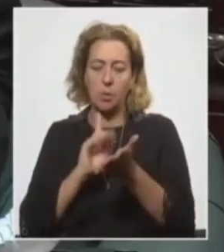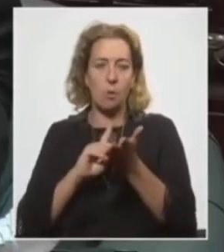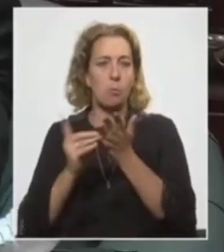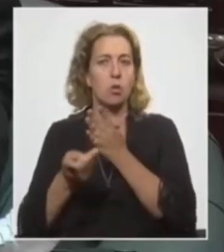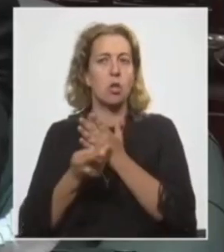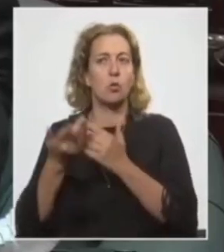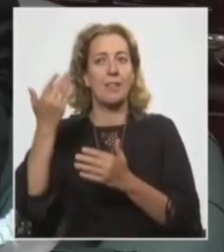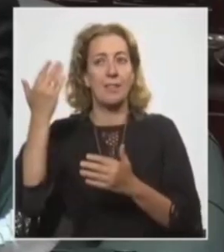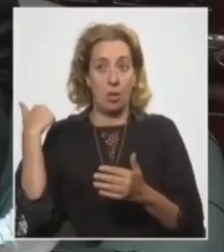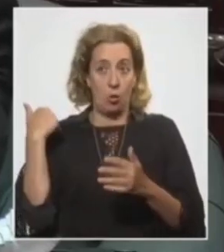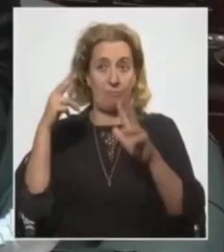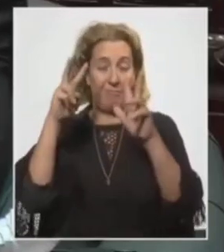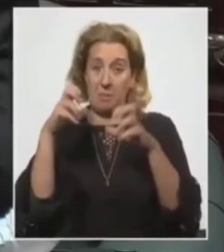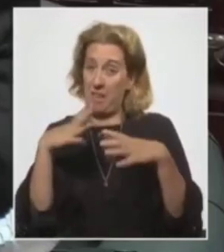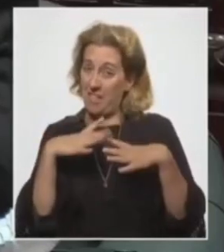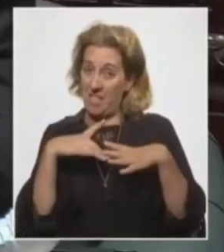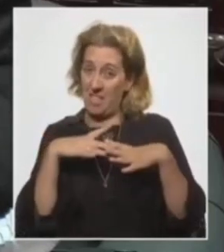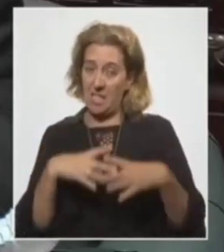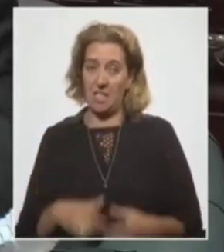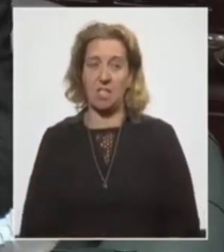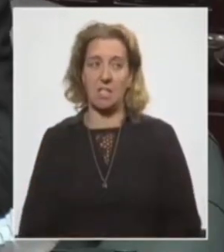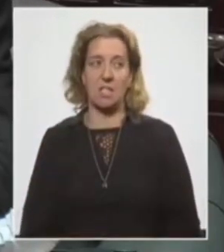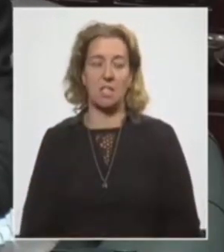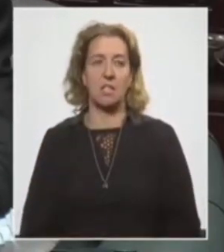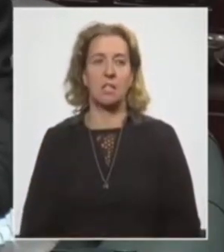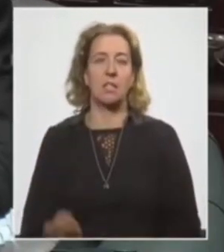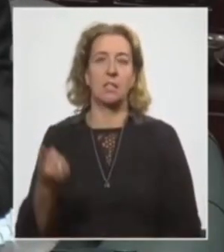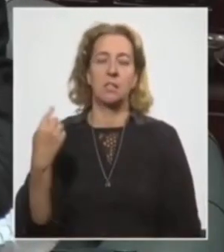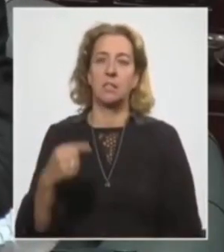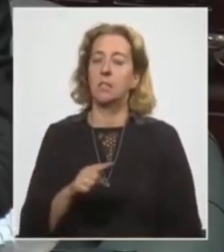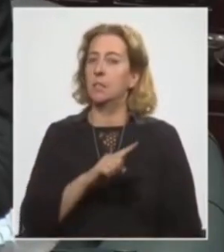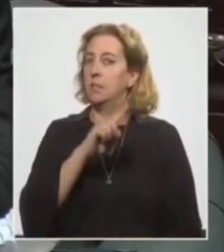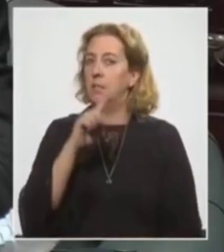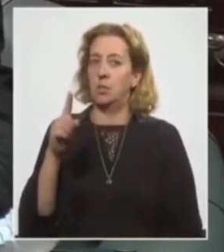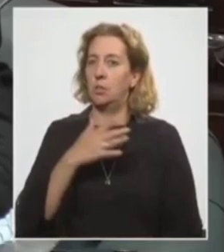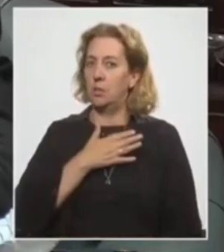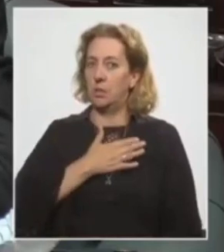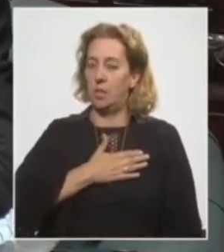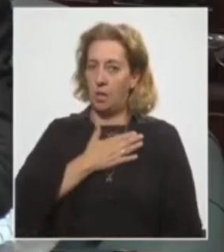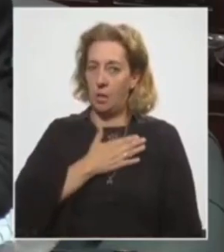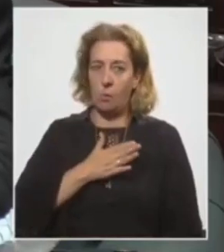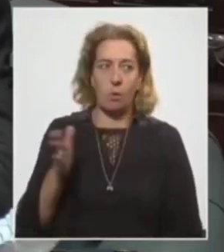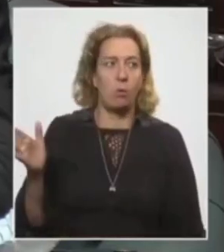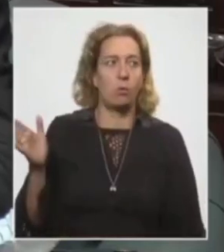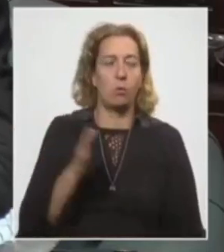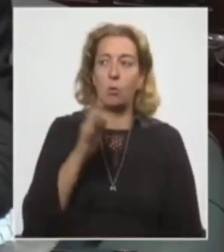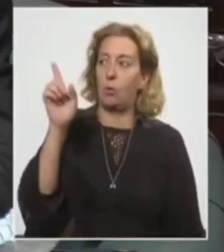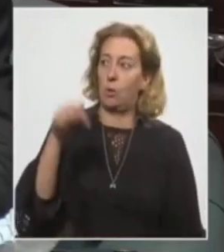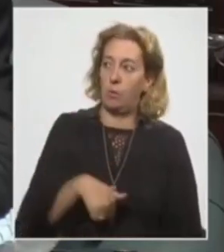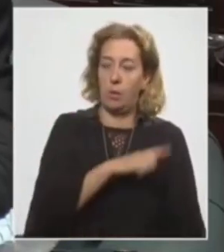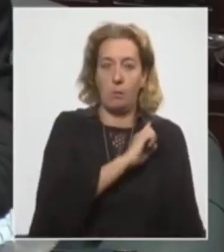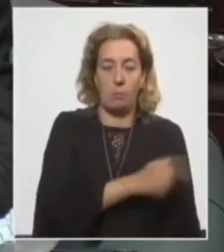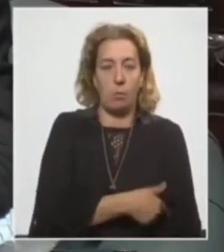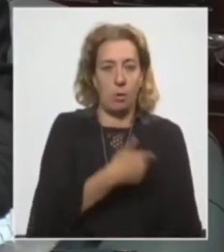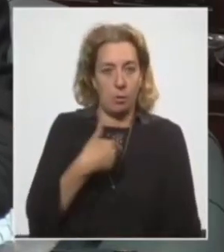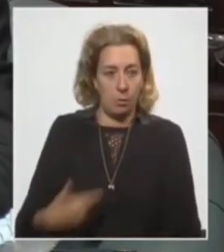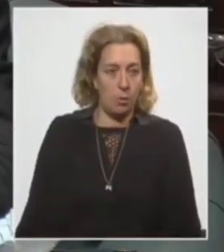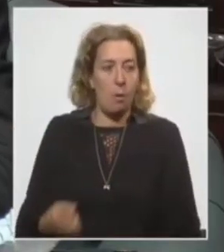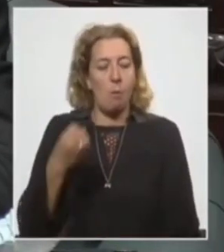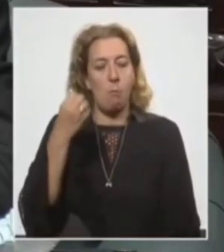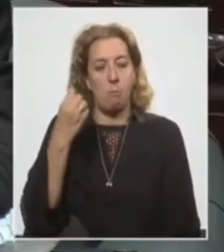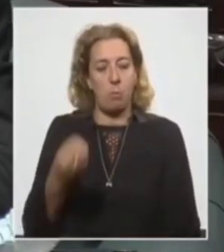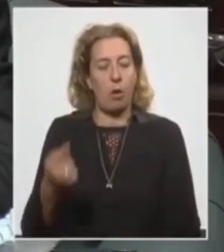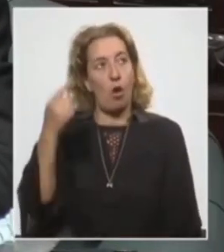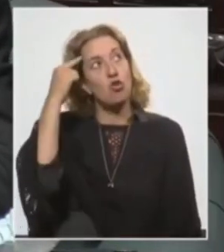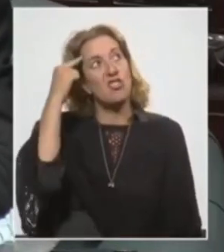anterior sobre el tema licencias. Y es que da la impresión de que si uno no acompaña todo lo que viene del Poder Ejecutivo, es porque no tiene conciencia